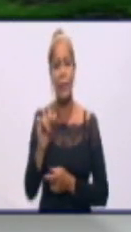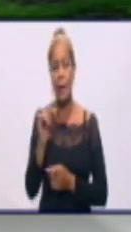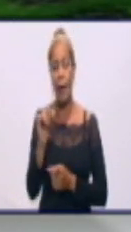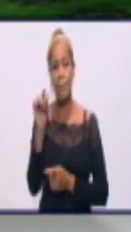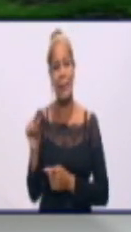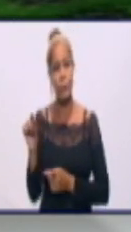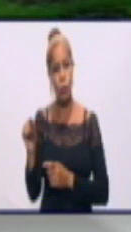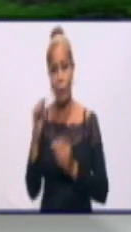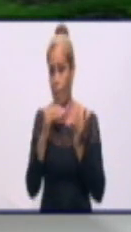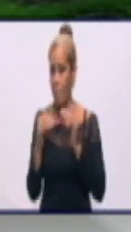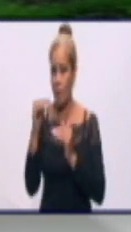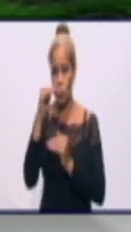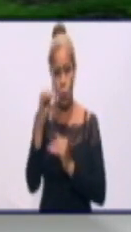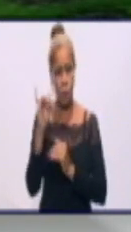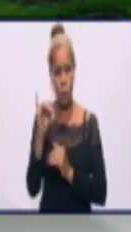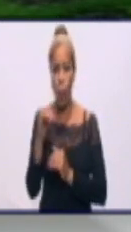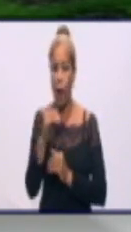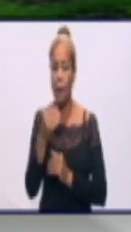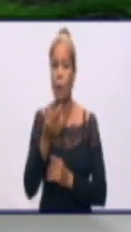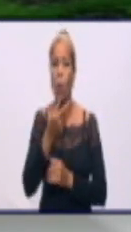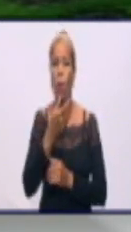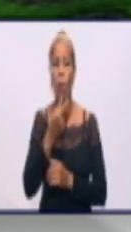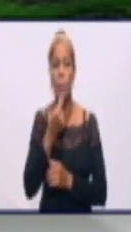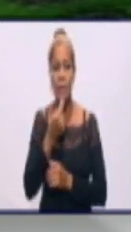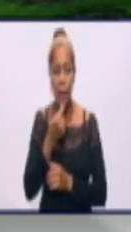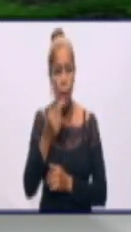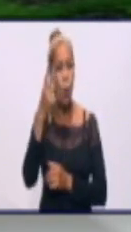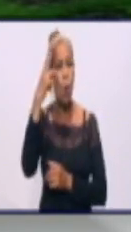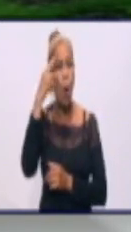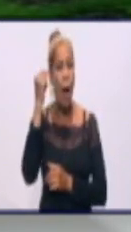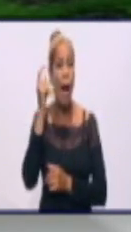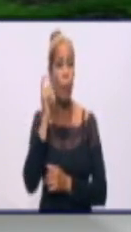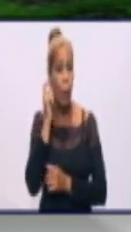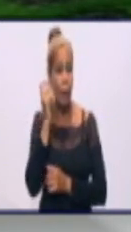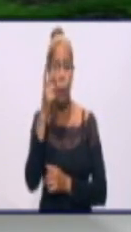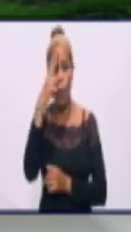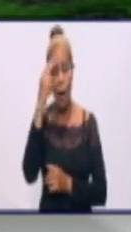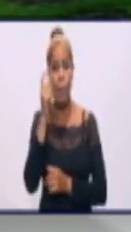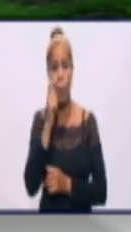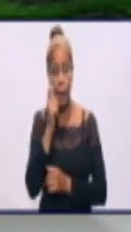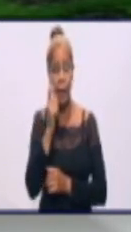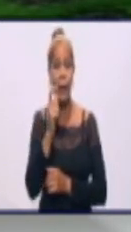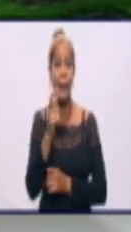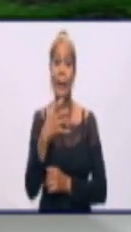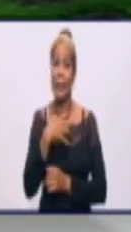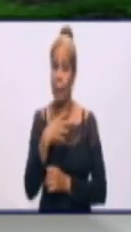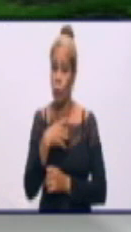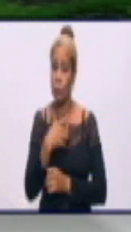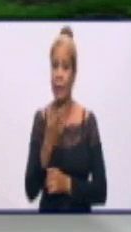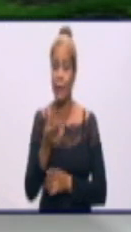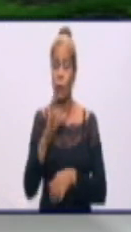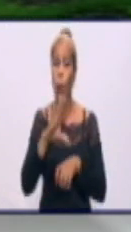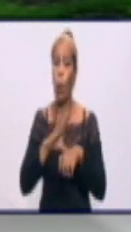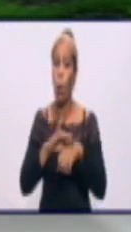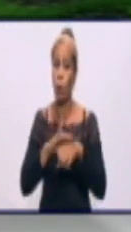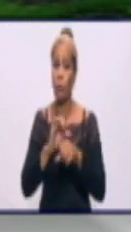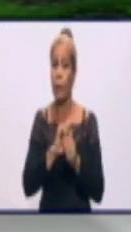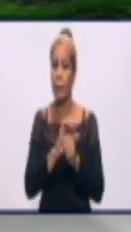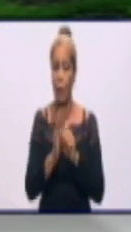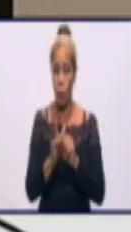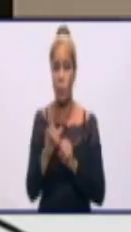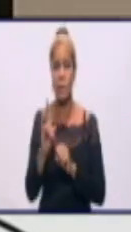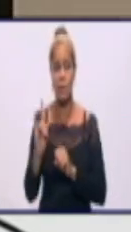Así es, todos los abuelitos que nosotros hemos tenido con COVID y que hemos tenido que lamentar fallecidos, la mayoría de nuestros